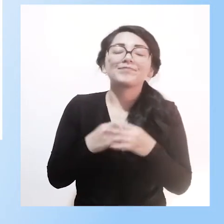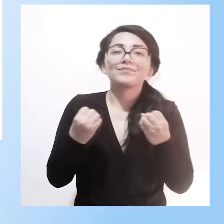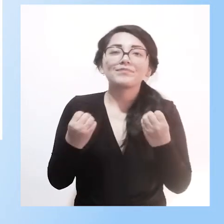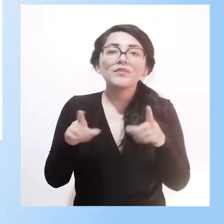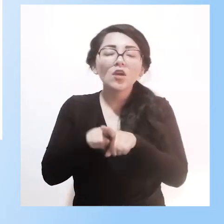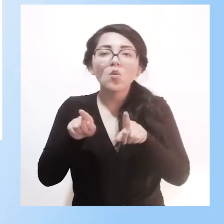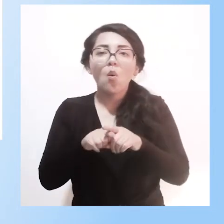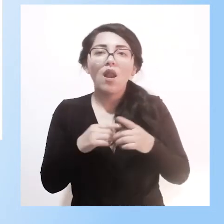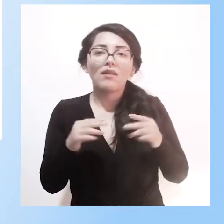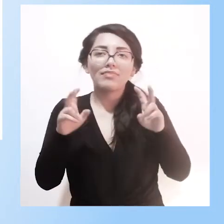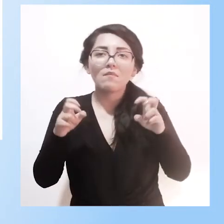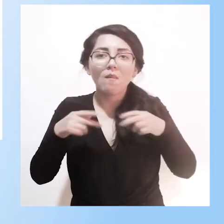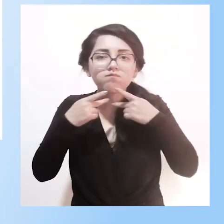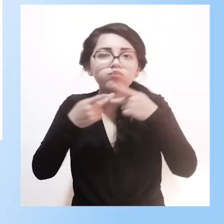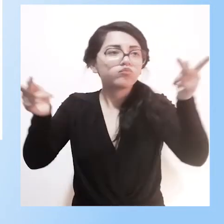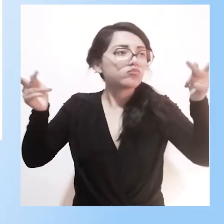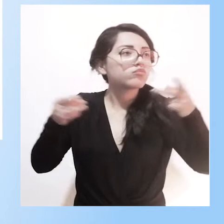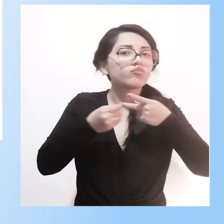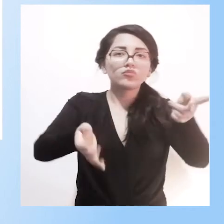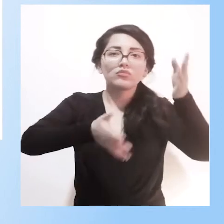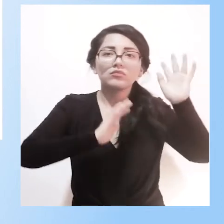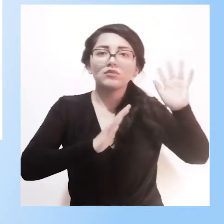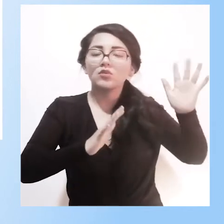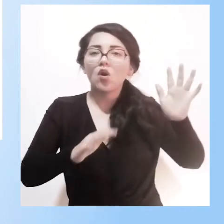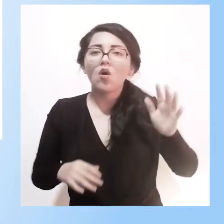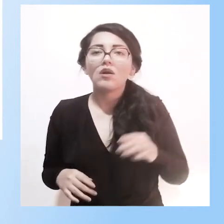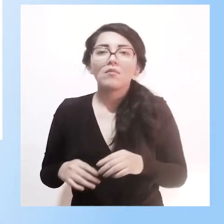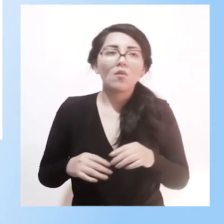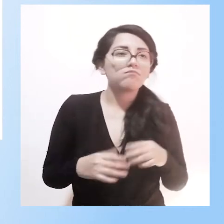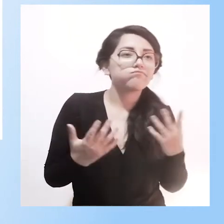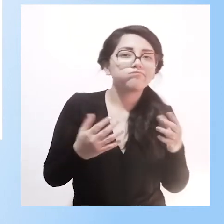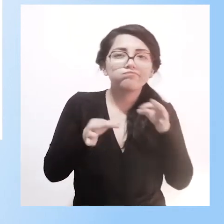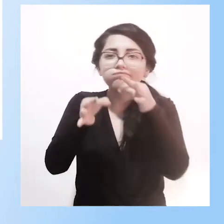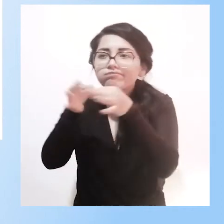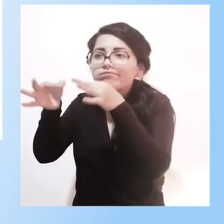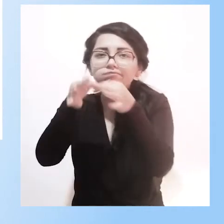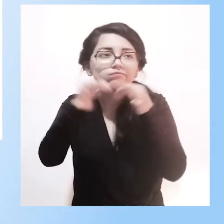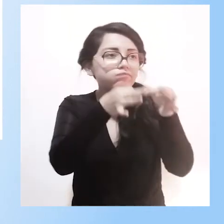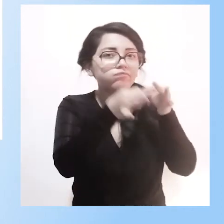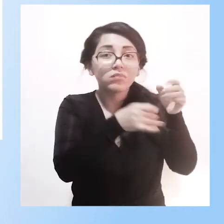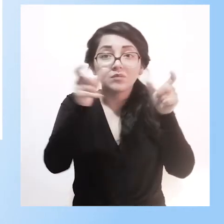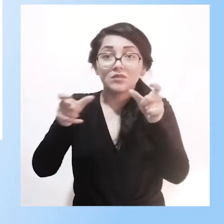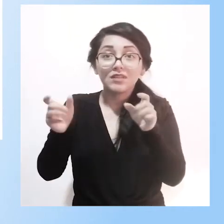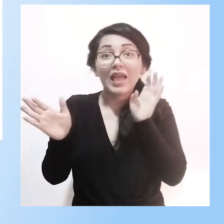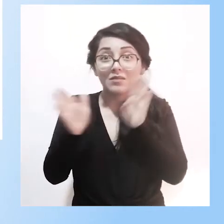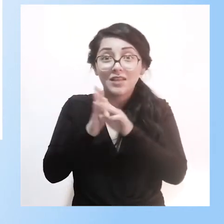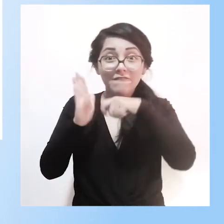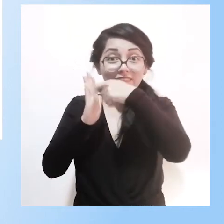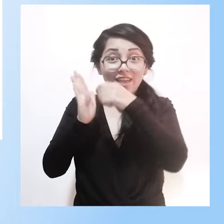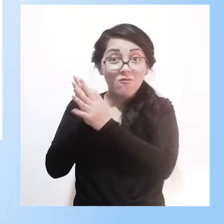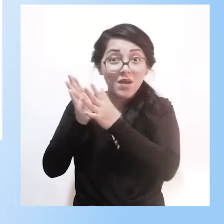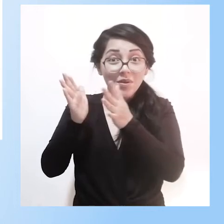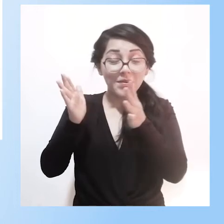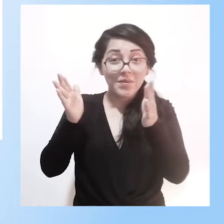y difusión, que también es importante generar estas estrategias, se han elaborado videos de sensibilización. Este video justamente que les mostré informativo